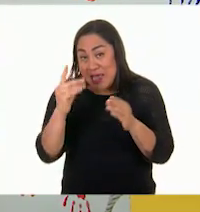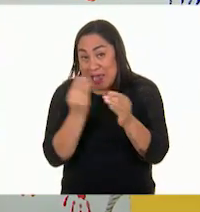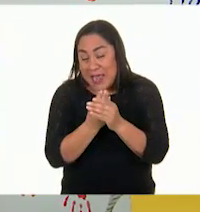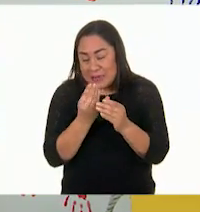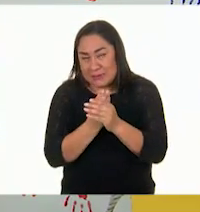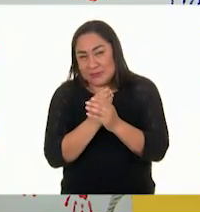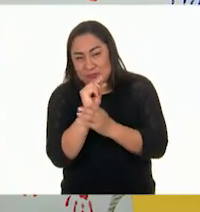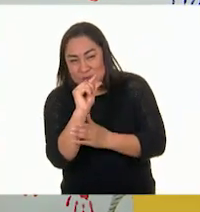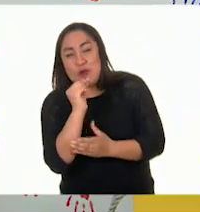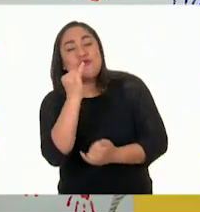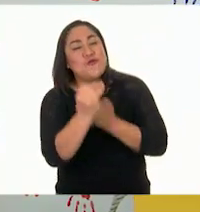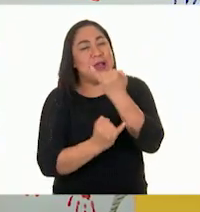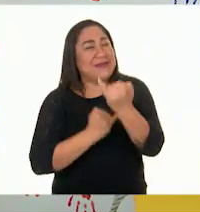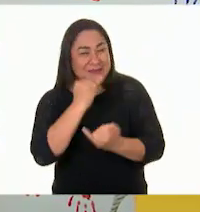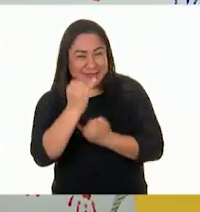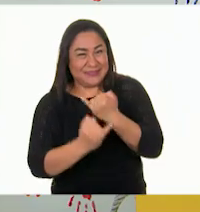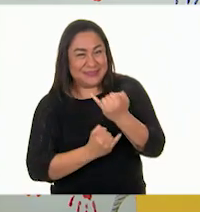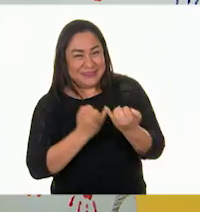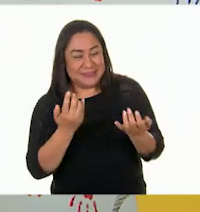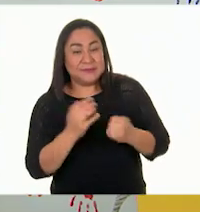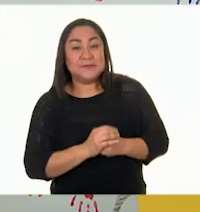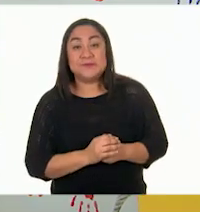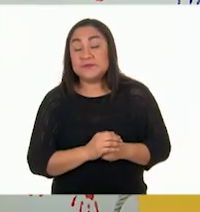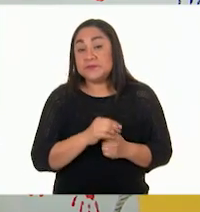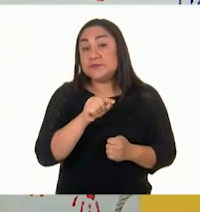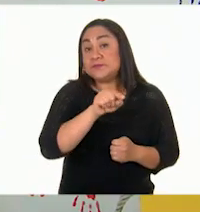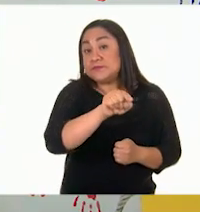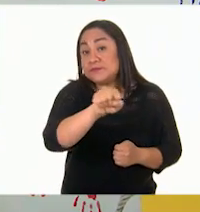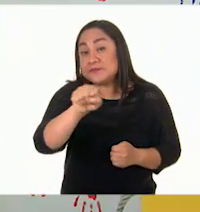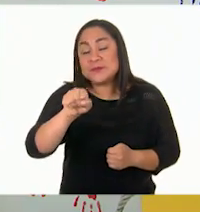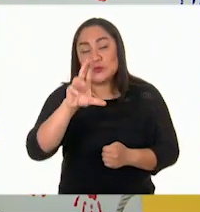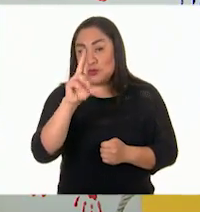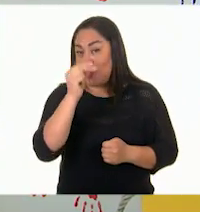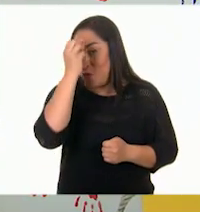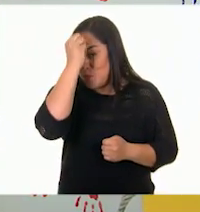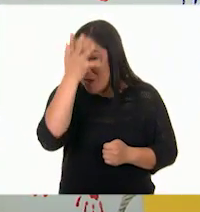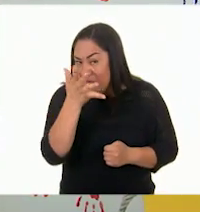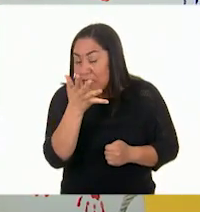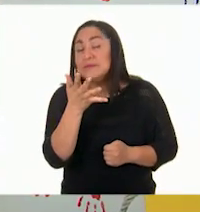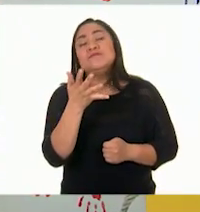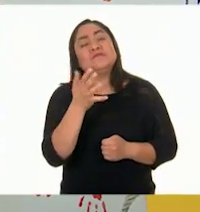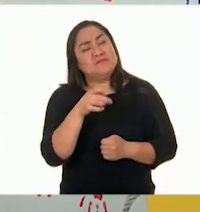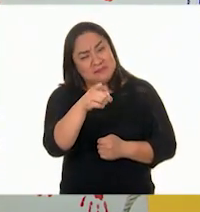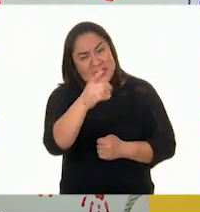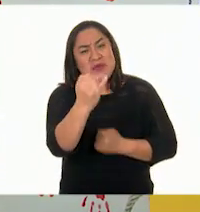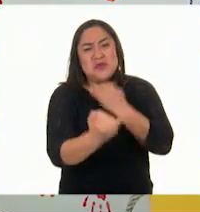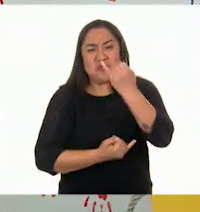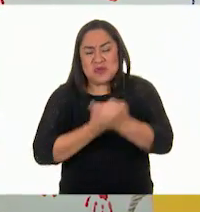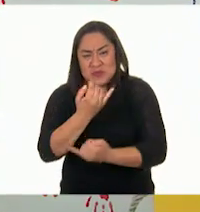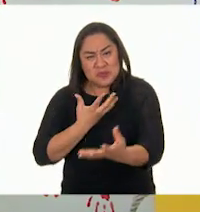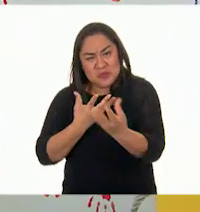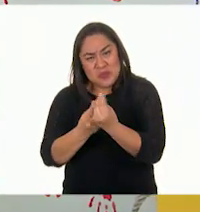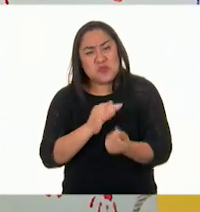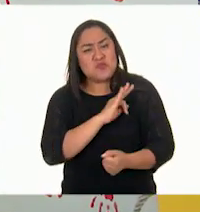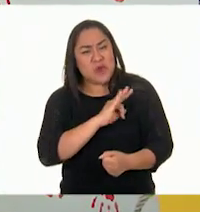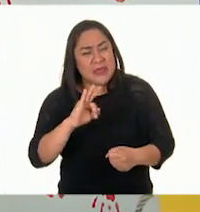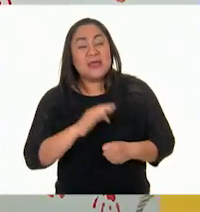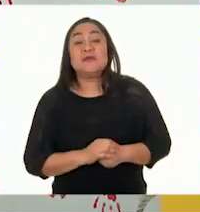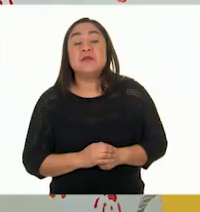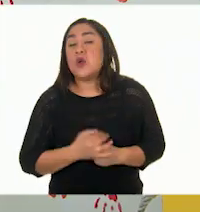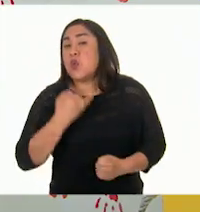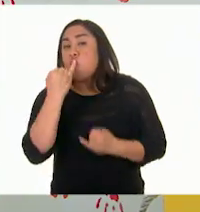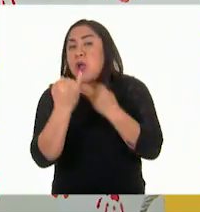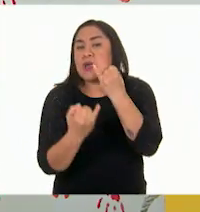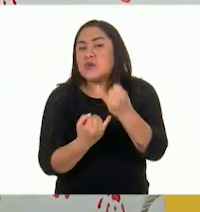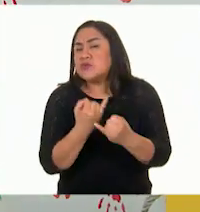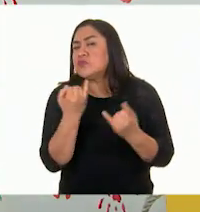jugamos un poco? Allí en casa, no olviden que ustedes también pueden jugar con nosotros. El juego se llama